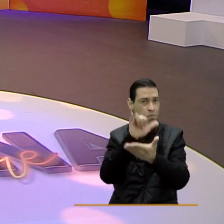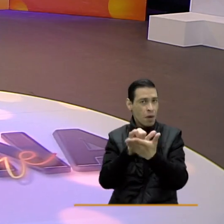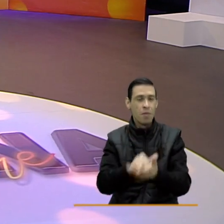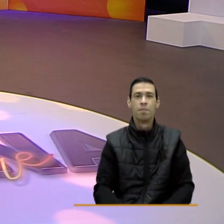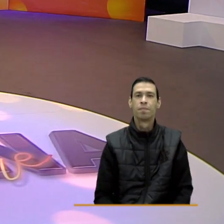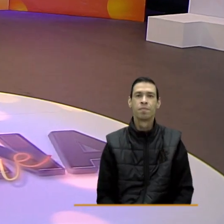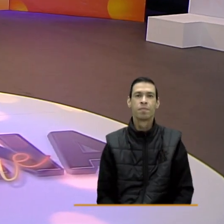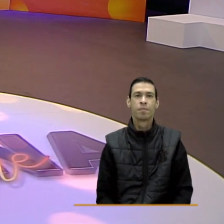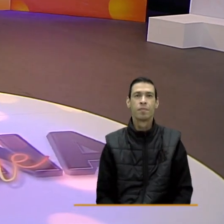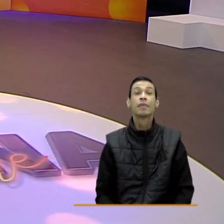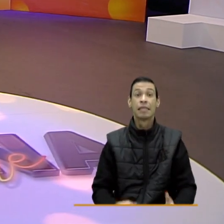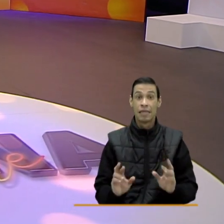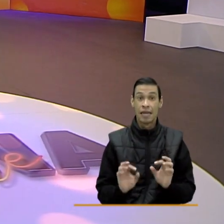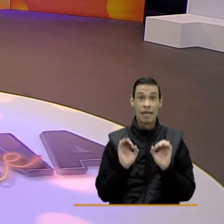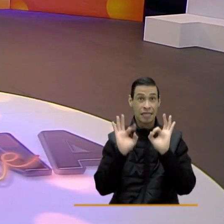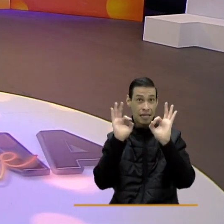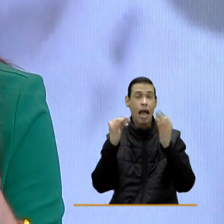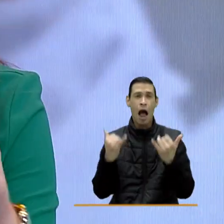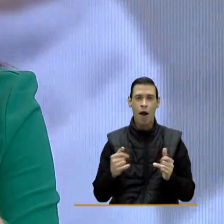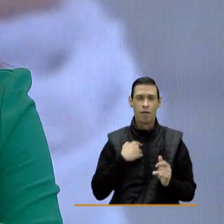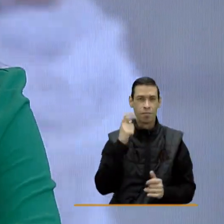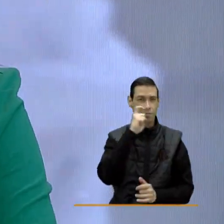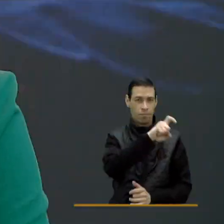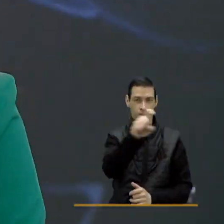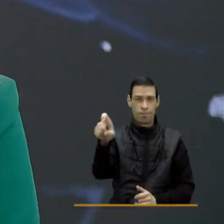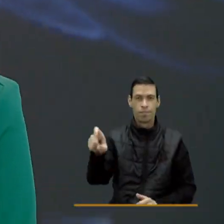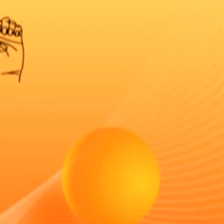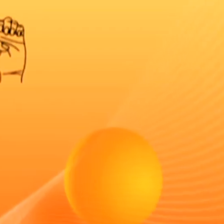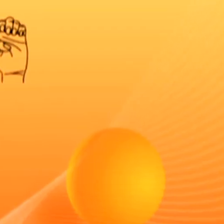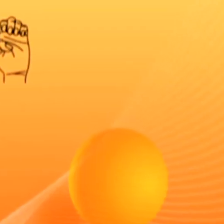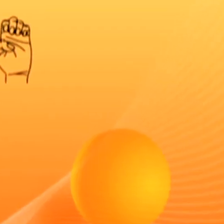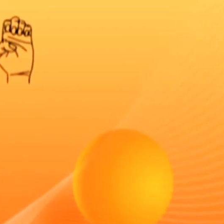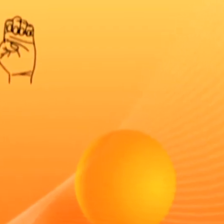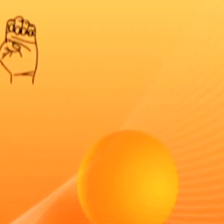Excelente, Jaime. Ahora vamos a ver nuestra sección Emprende un viaje.